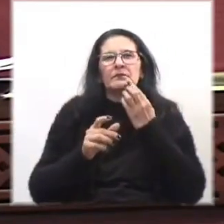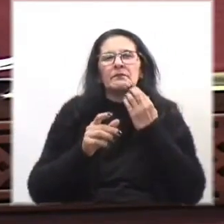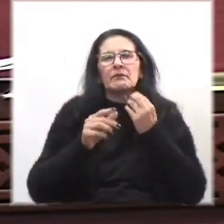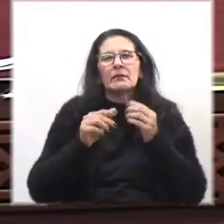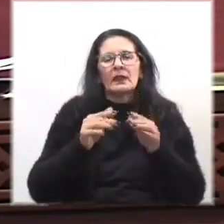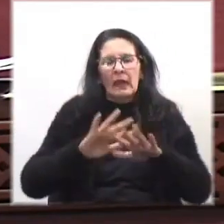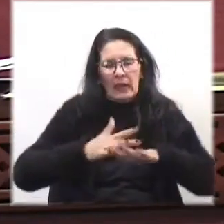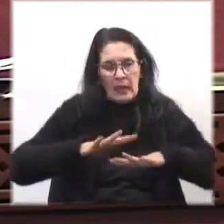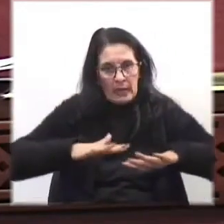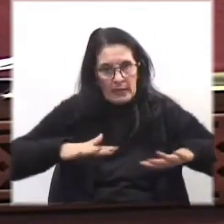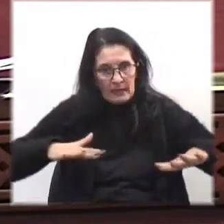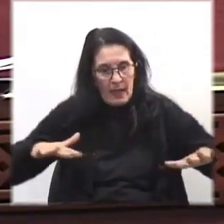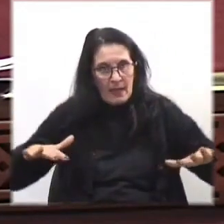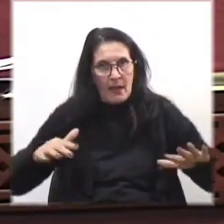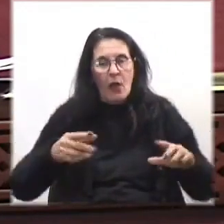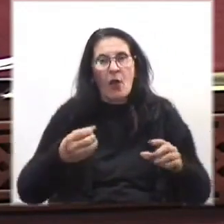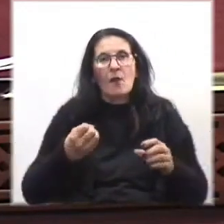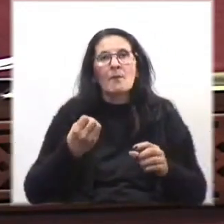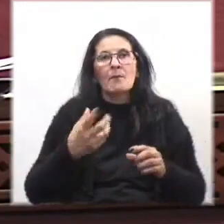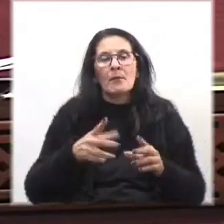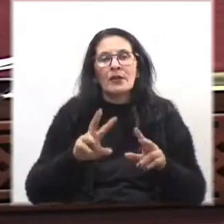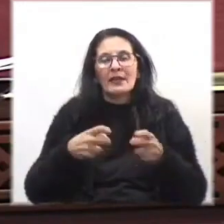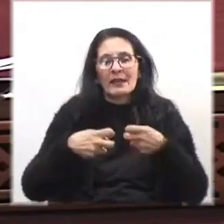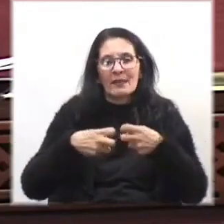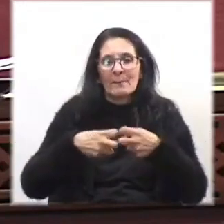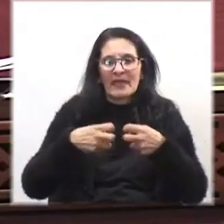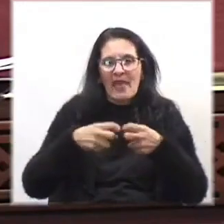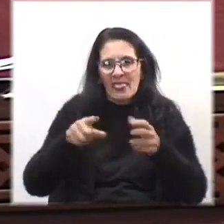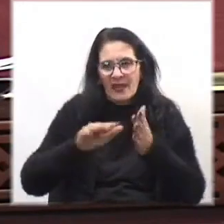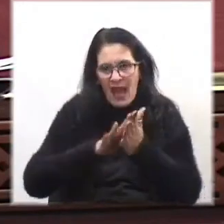absolutamente cristalinos, porque nace en piedra.